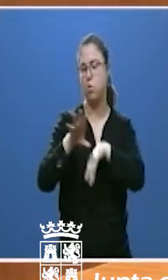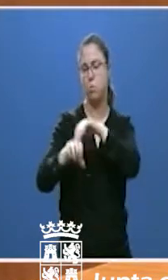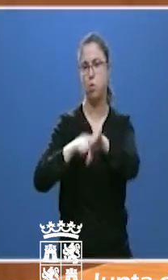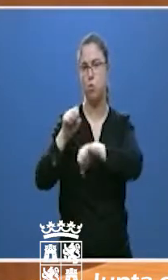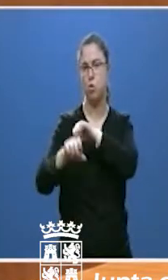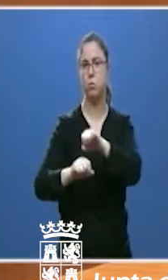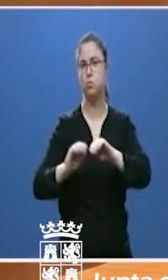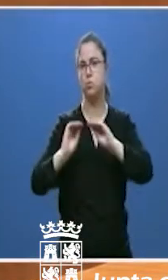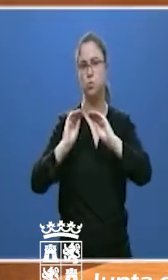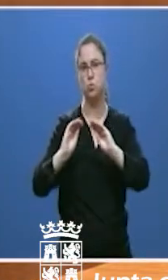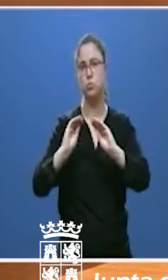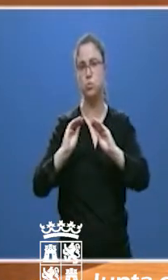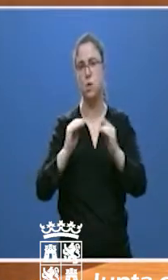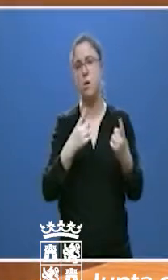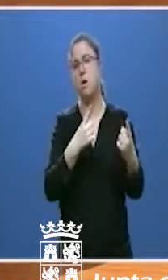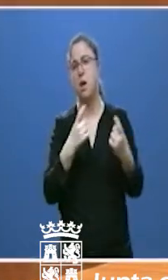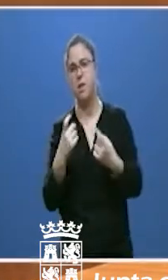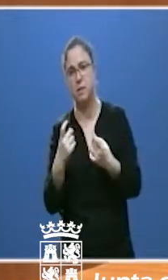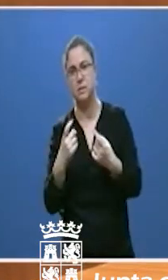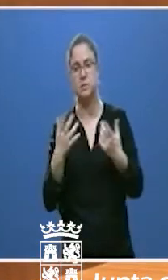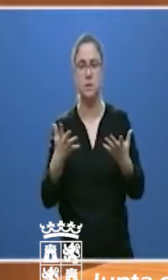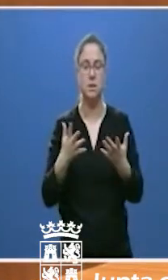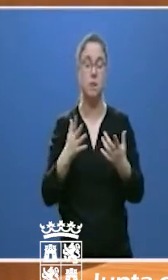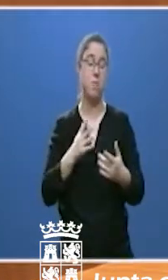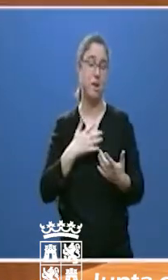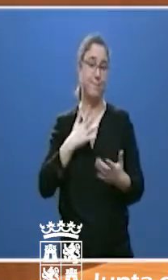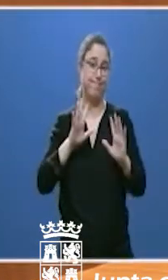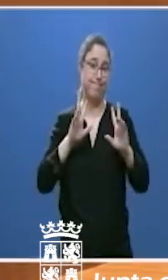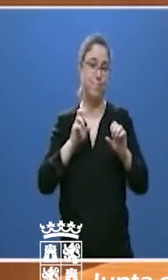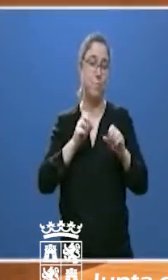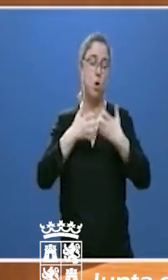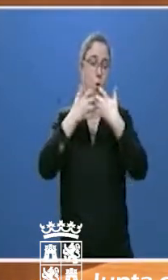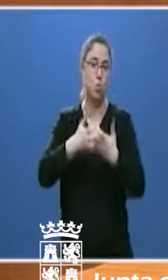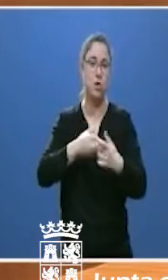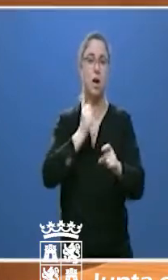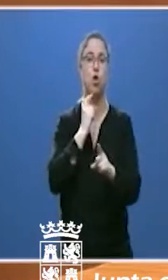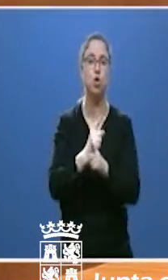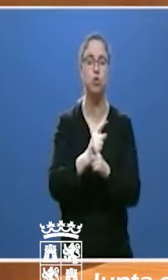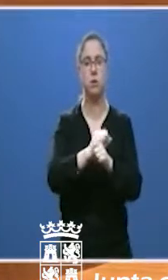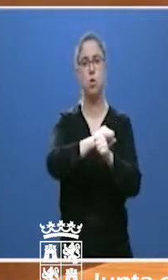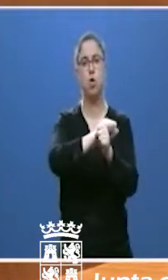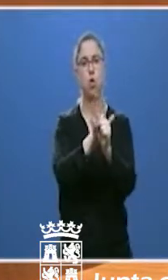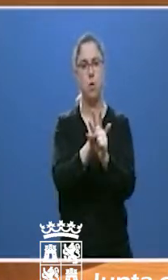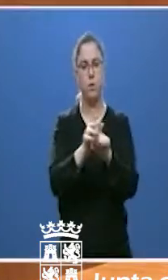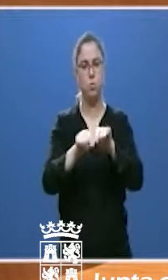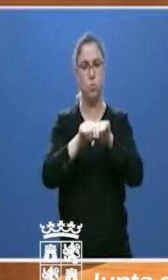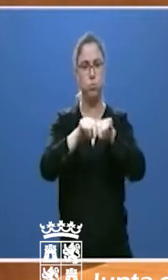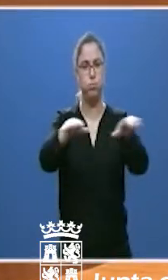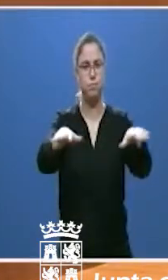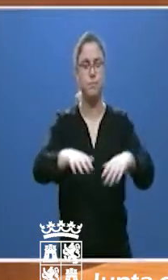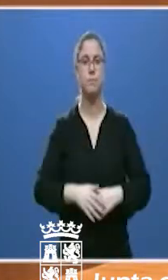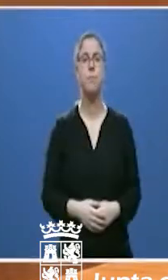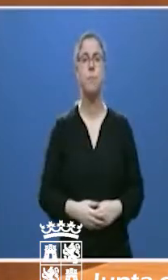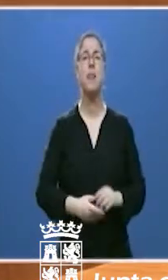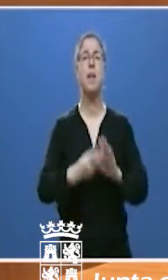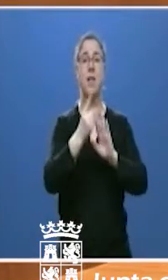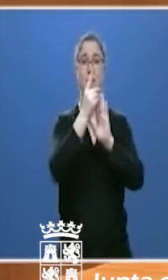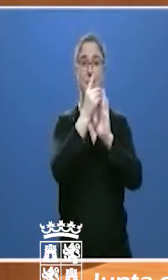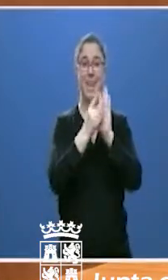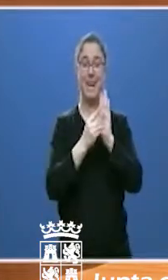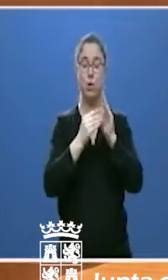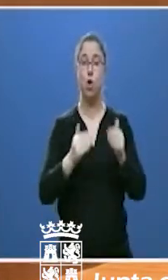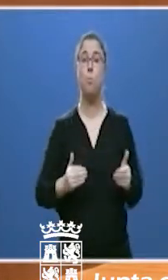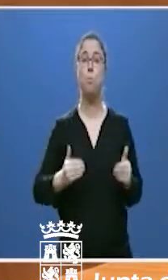que necesita la lucha contra esta pandemia. Hemos modificado el decreto de prórroga